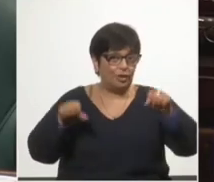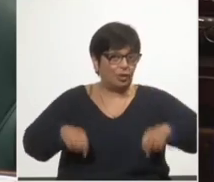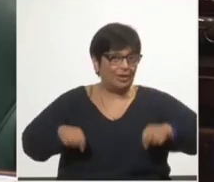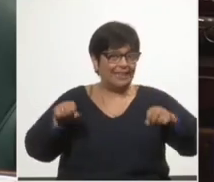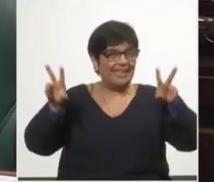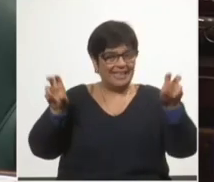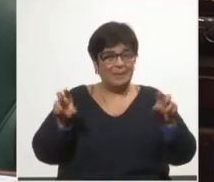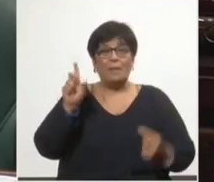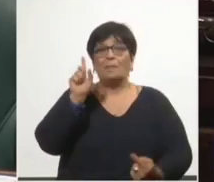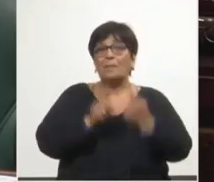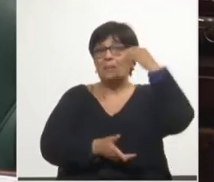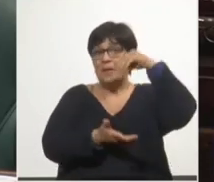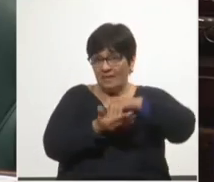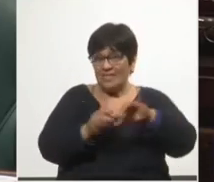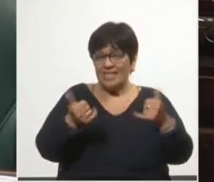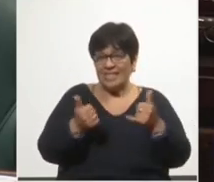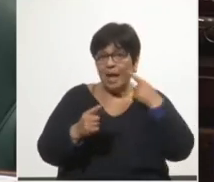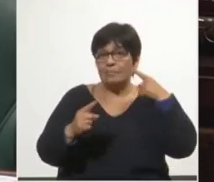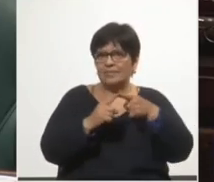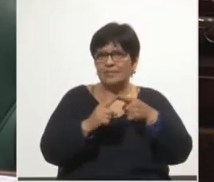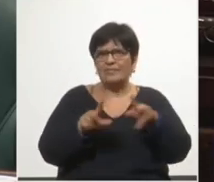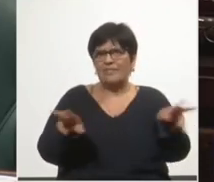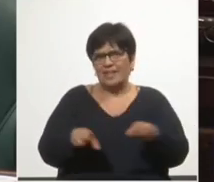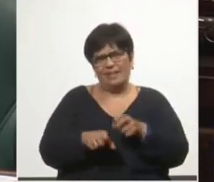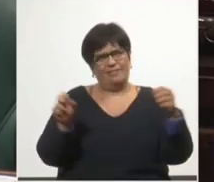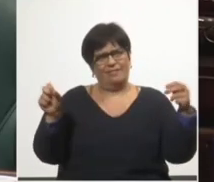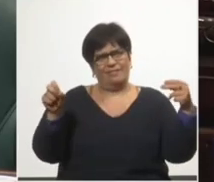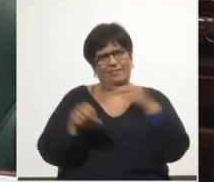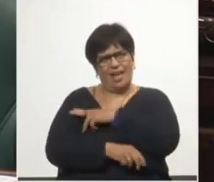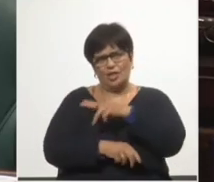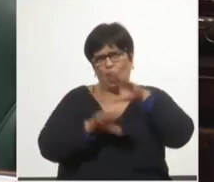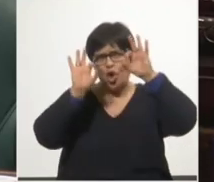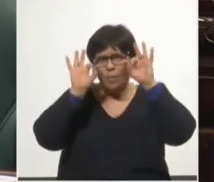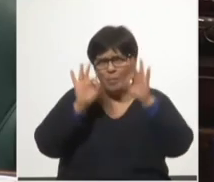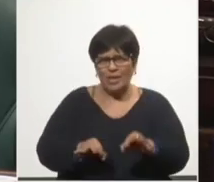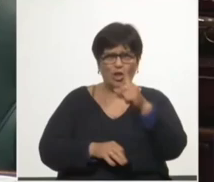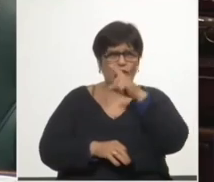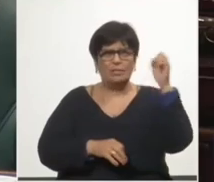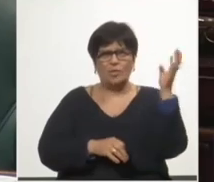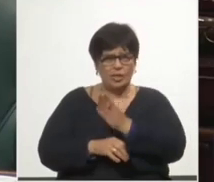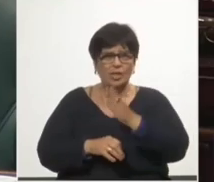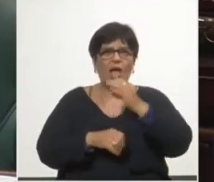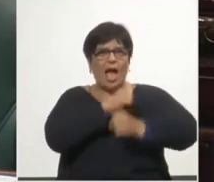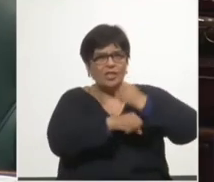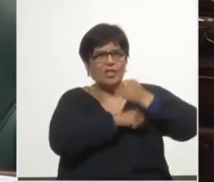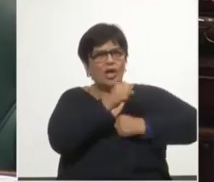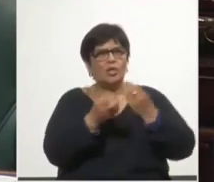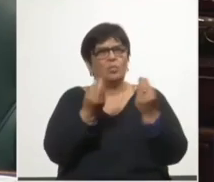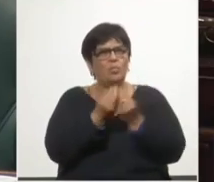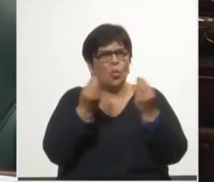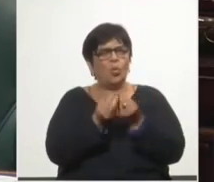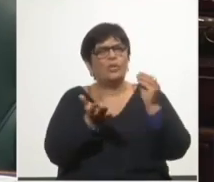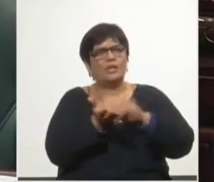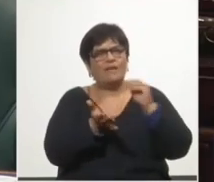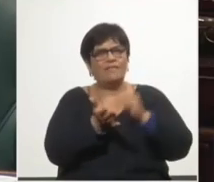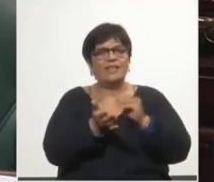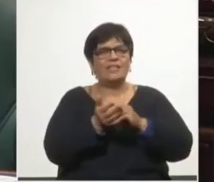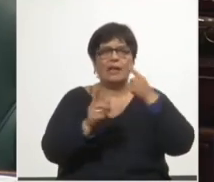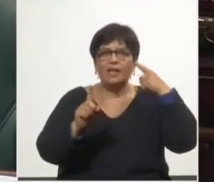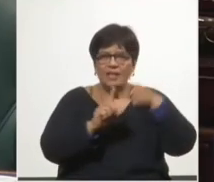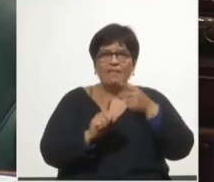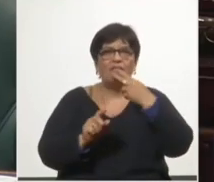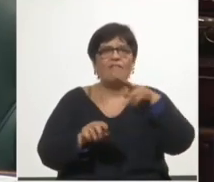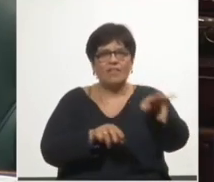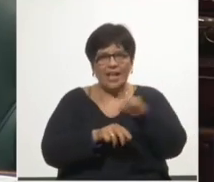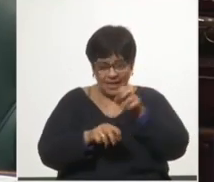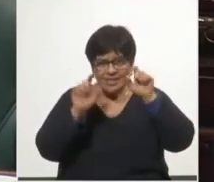por primera vez se cumplen las metas fiscales, totalmente falso también, durante muchos años de los gobiernos frente a Amplista se cumplieron las metas fiscales.